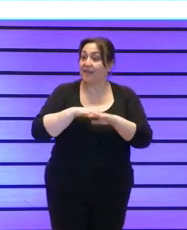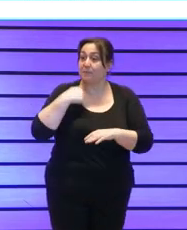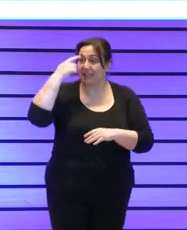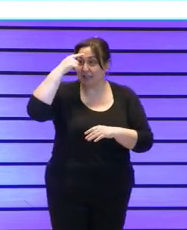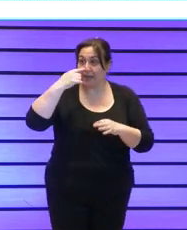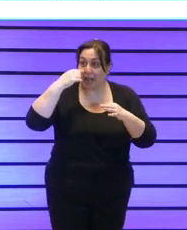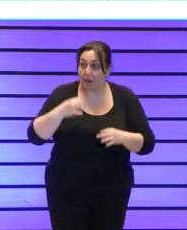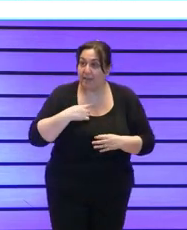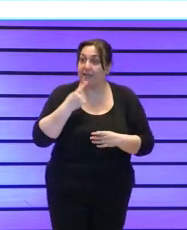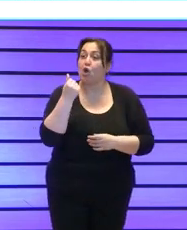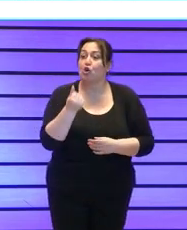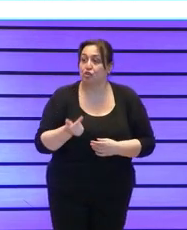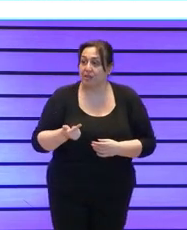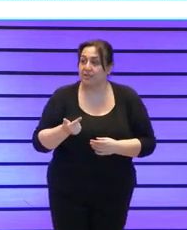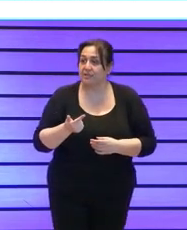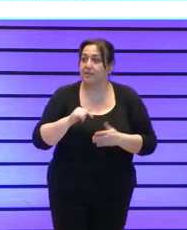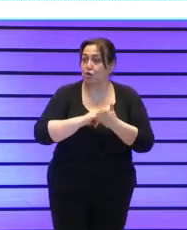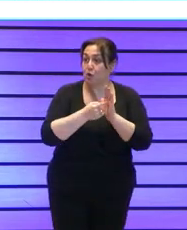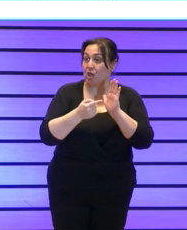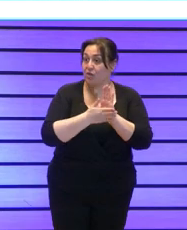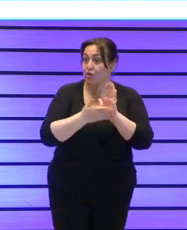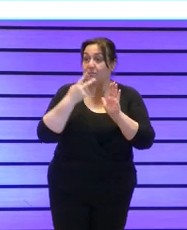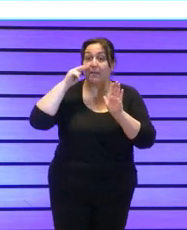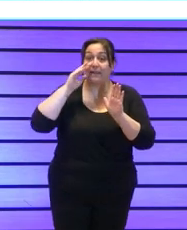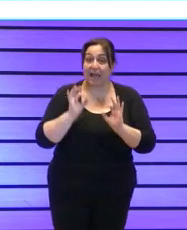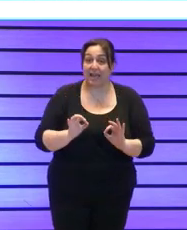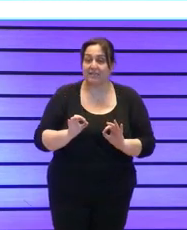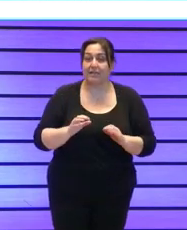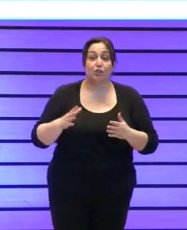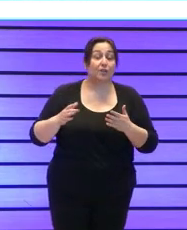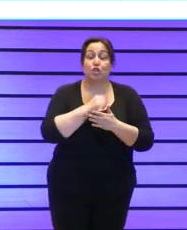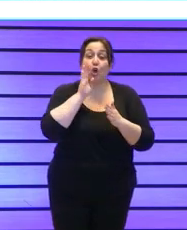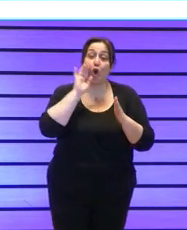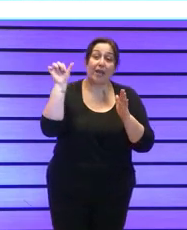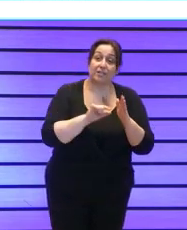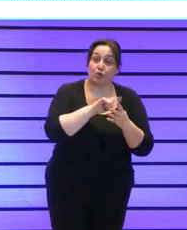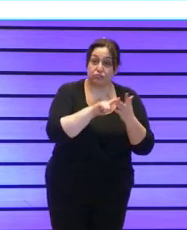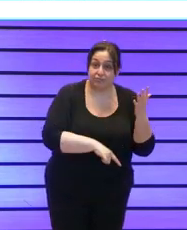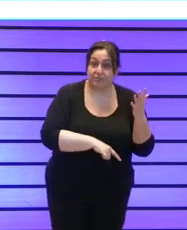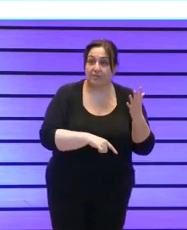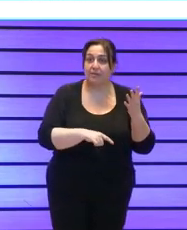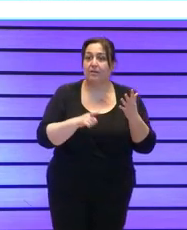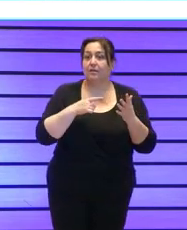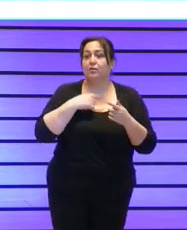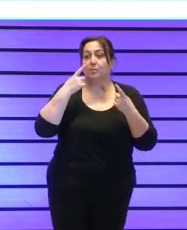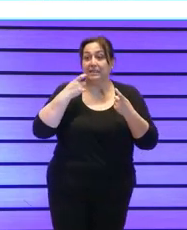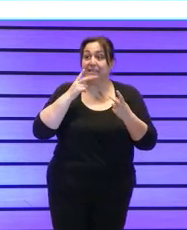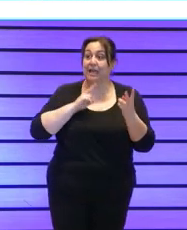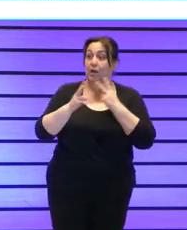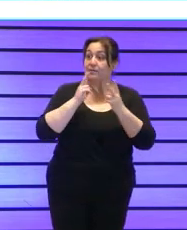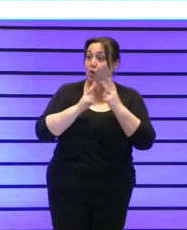realmente cuáles son los costes de los proyectos experimentales bueno pues a todas estas preguntas en lugar de intentar